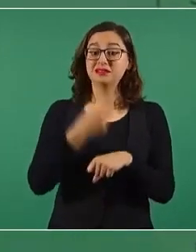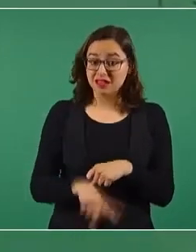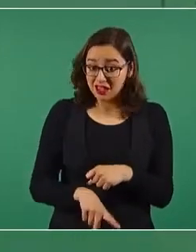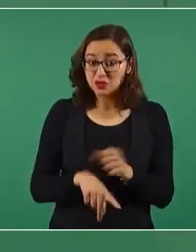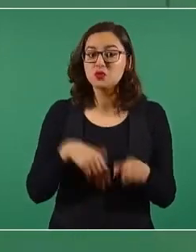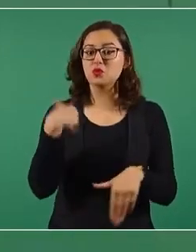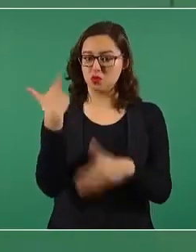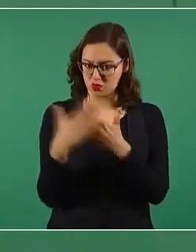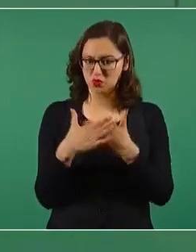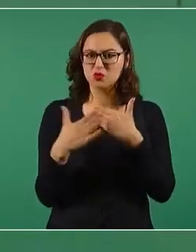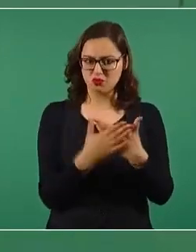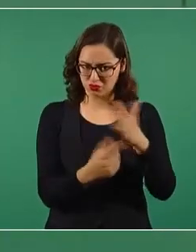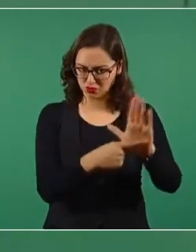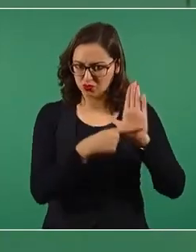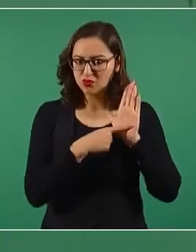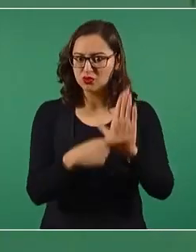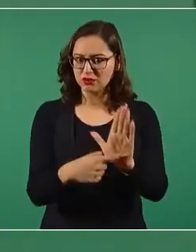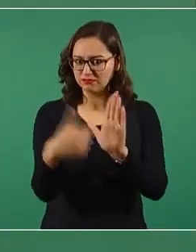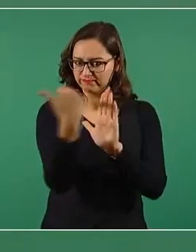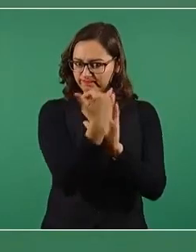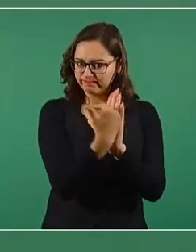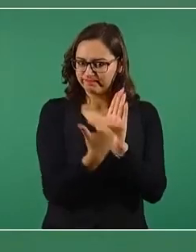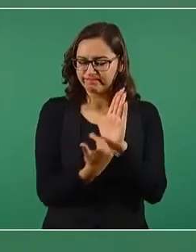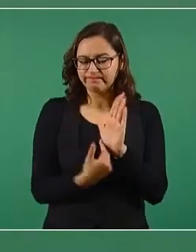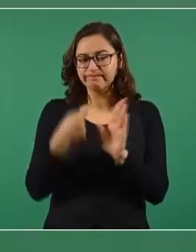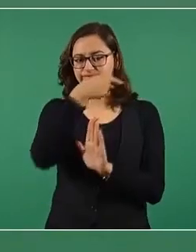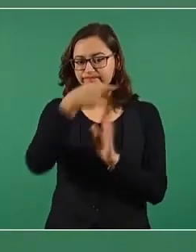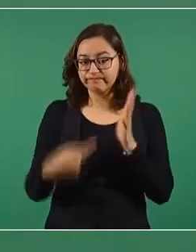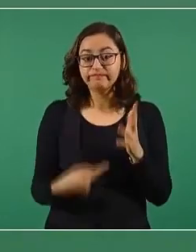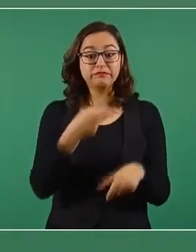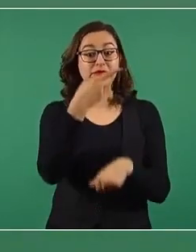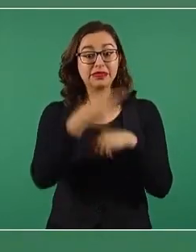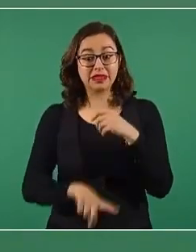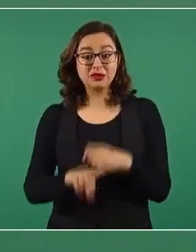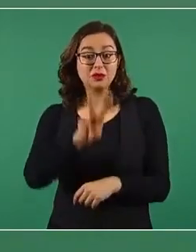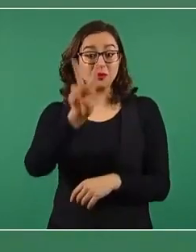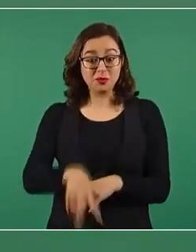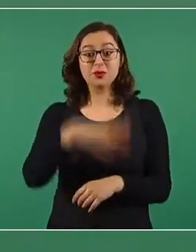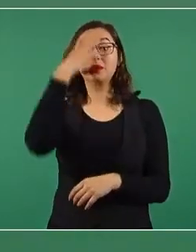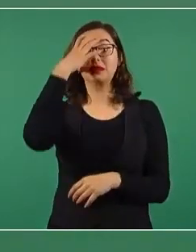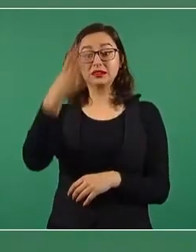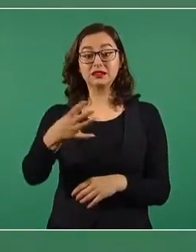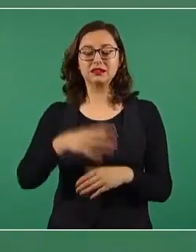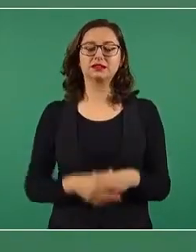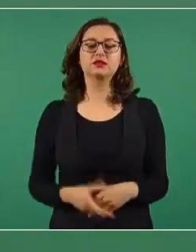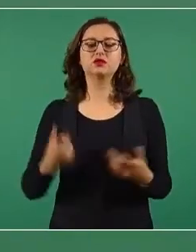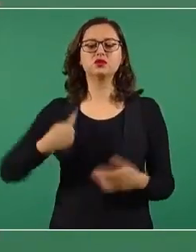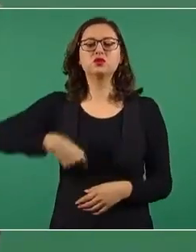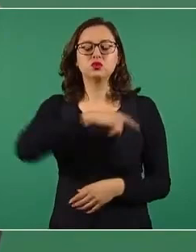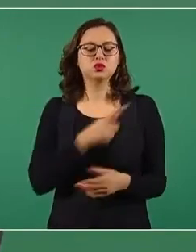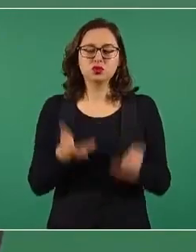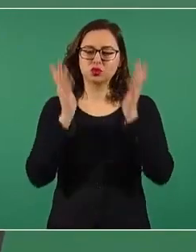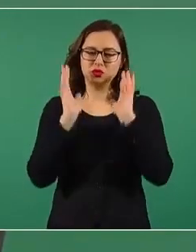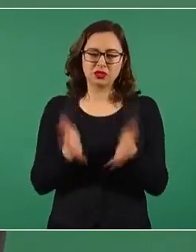no abrir las escuelas. Ya nosotros ya llevamos mucho tiempo,